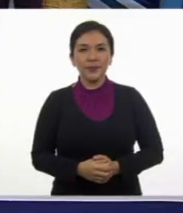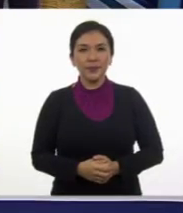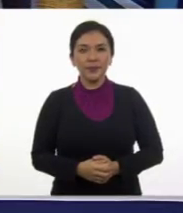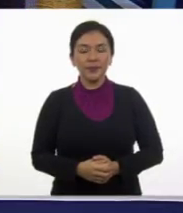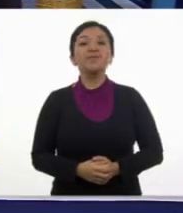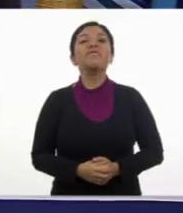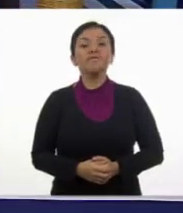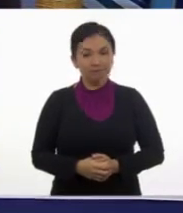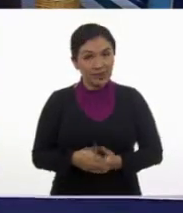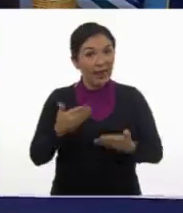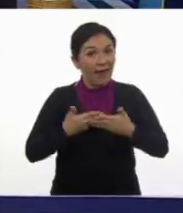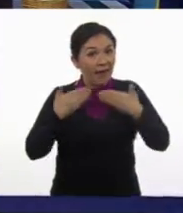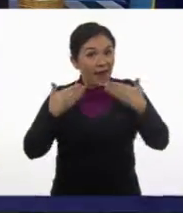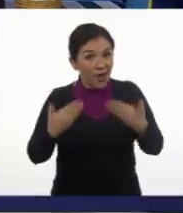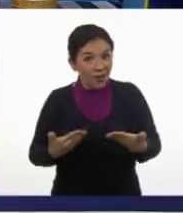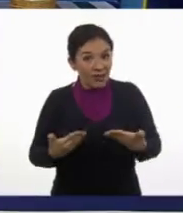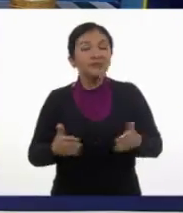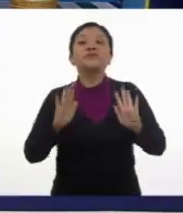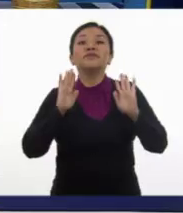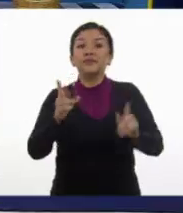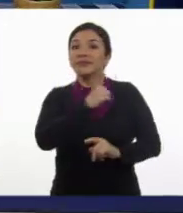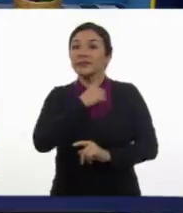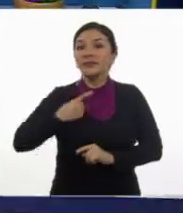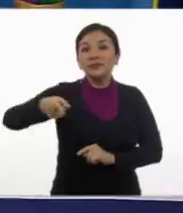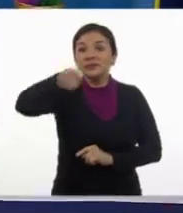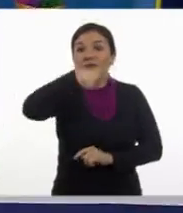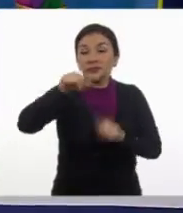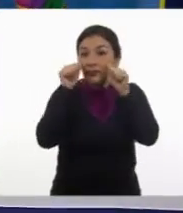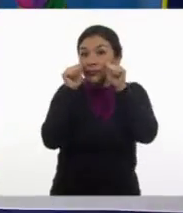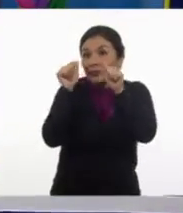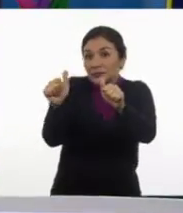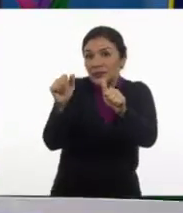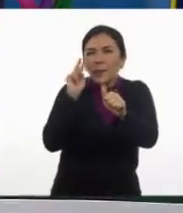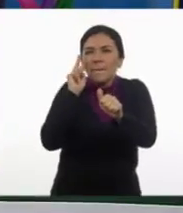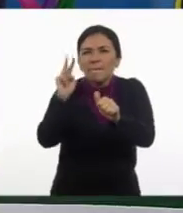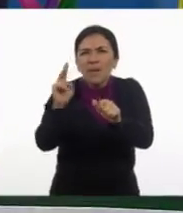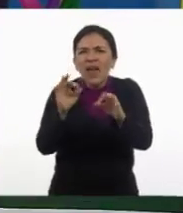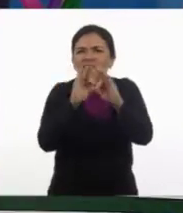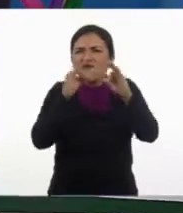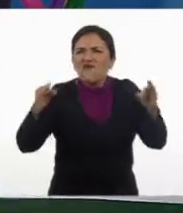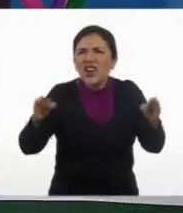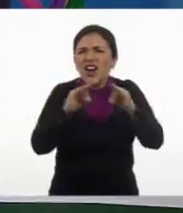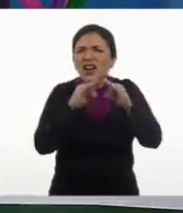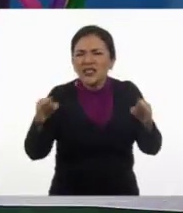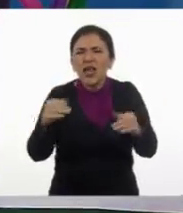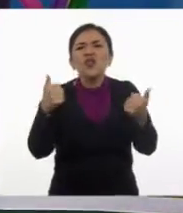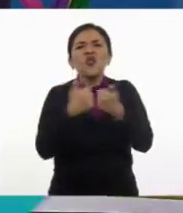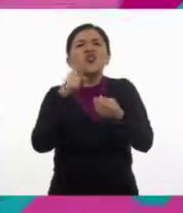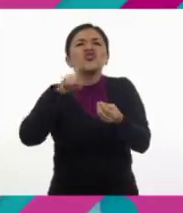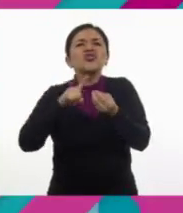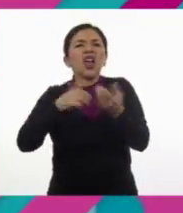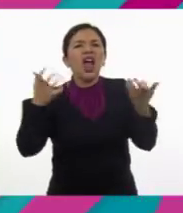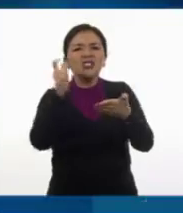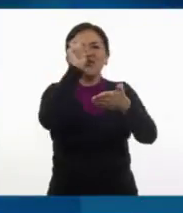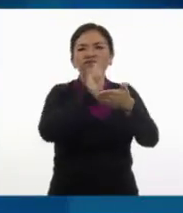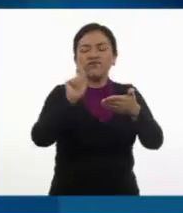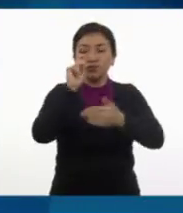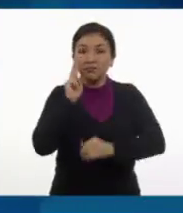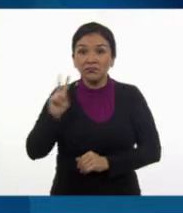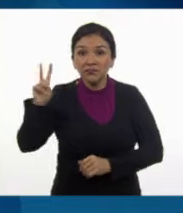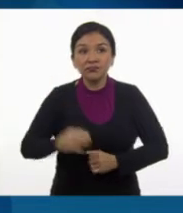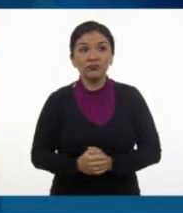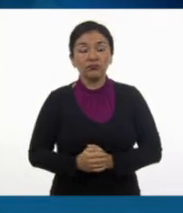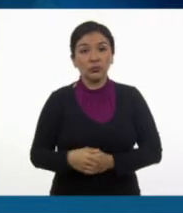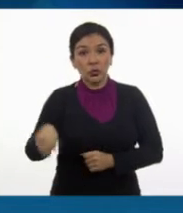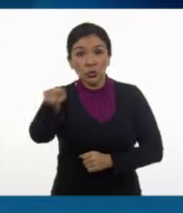Es hora. Pongamos atención en las siguientes frases y los autores. Vosotros